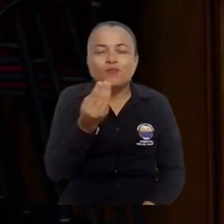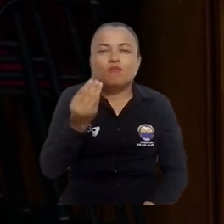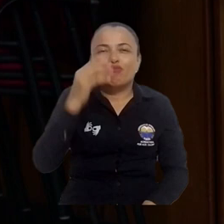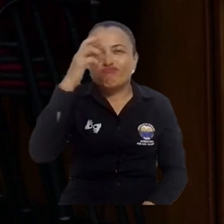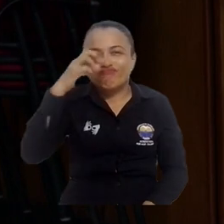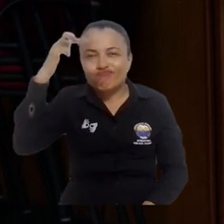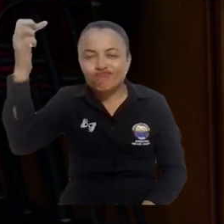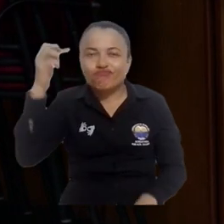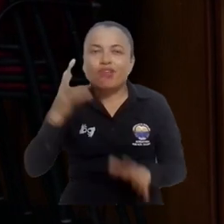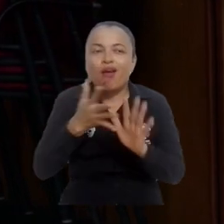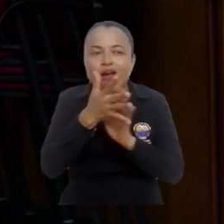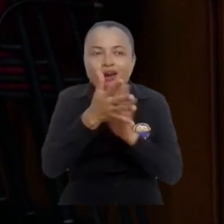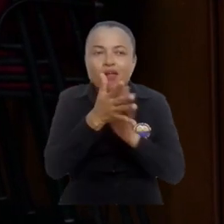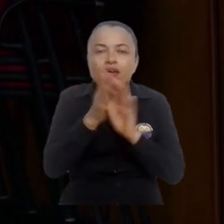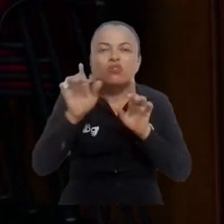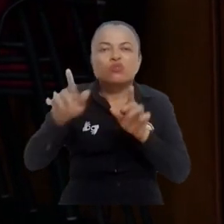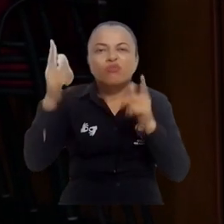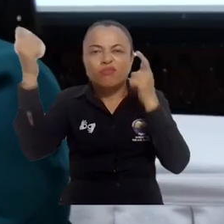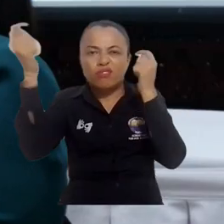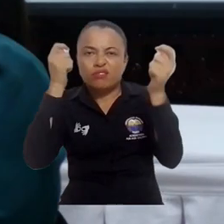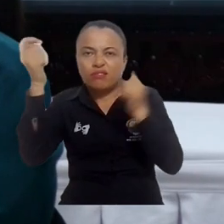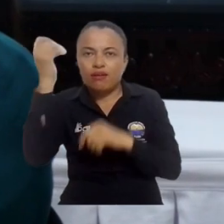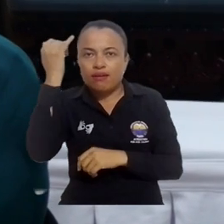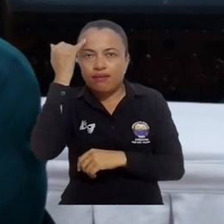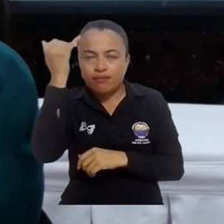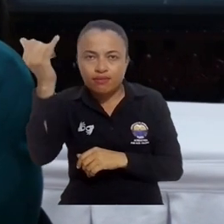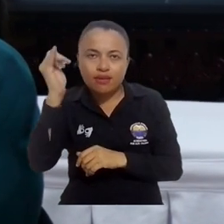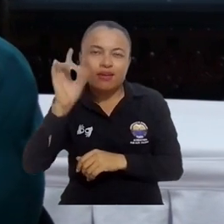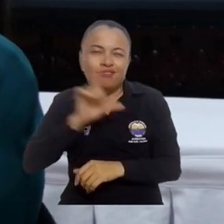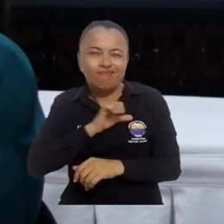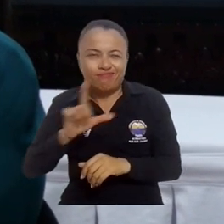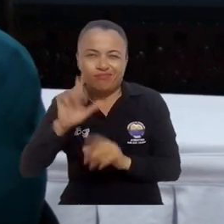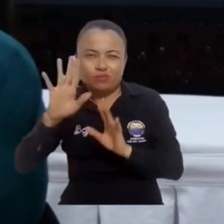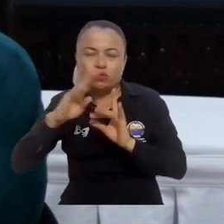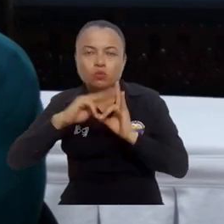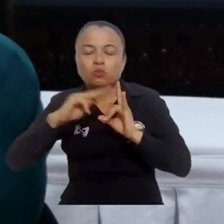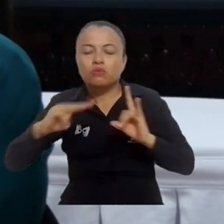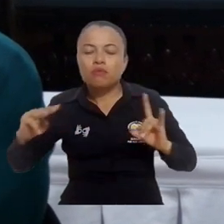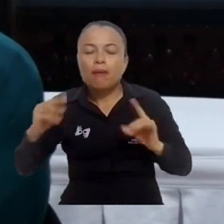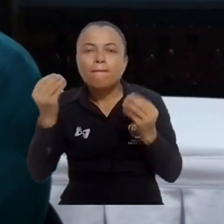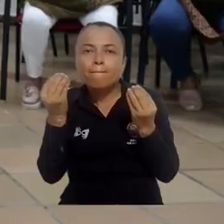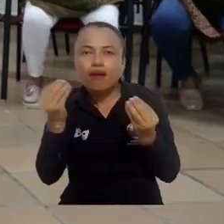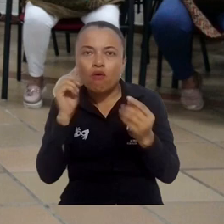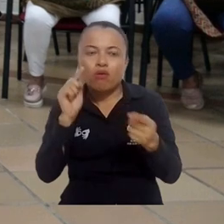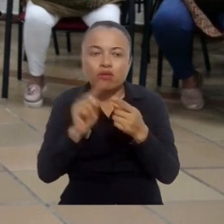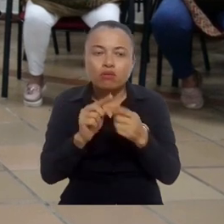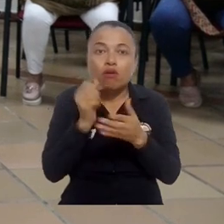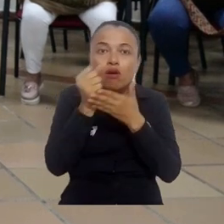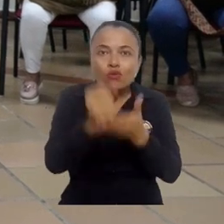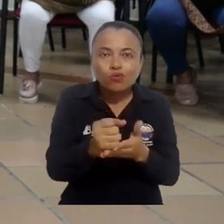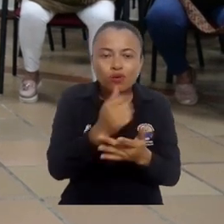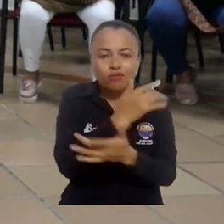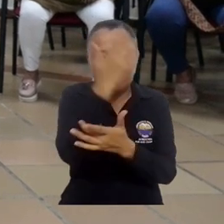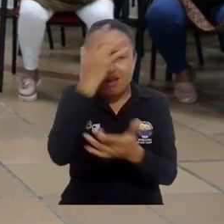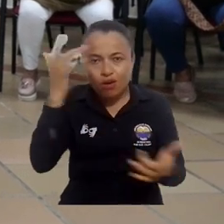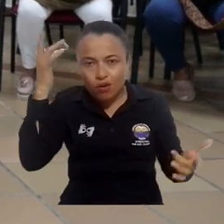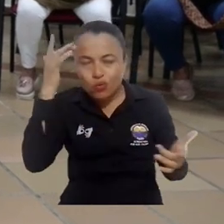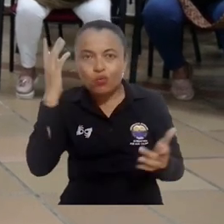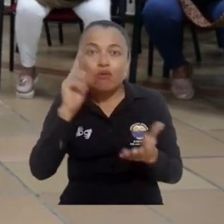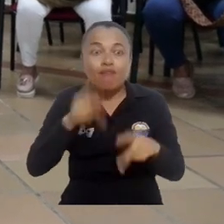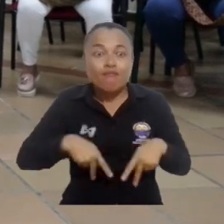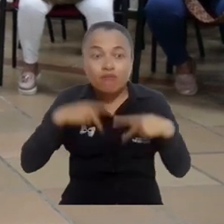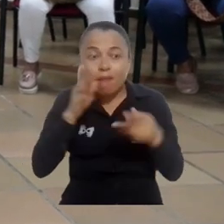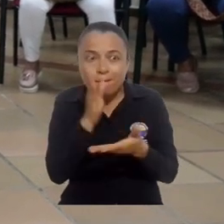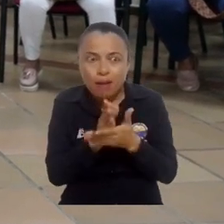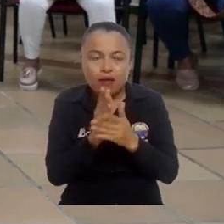Un equipo de profesionales socializó las estrategias que lidera esta casa de estudios superiores para prevenir hechos que pongan en riesgo la vida y